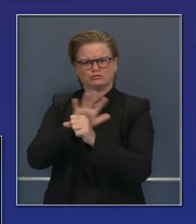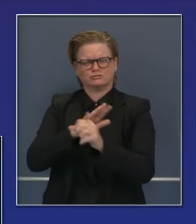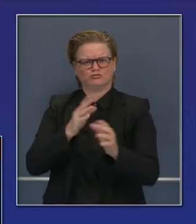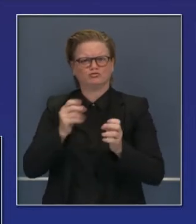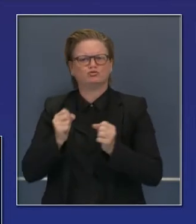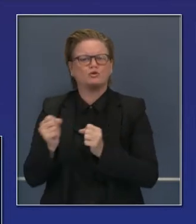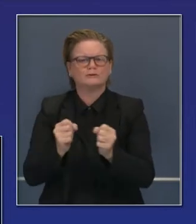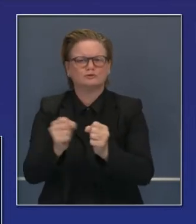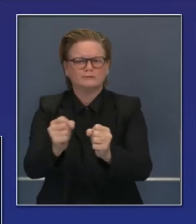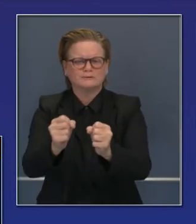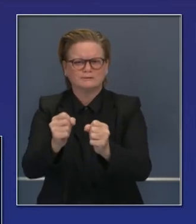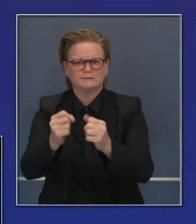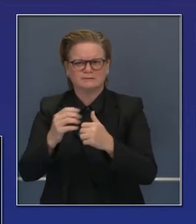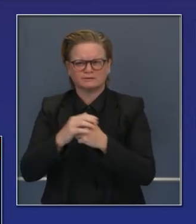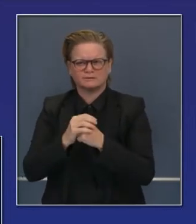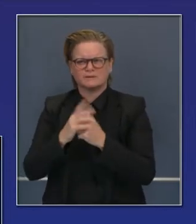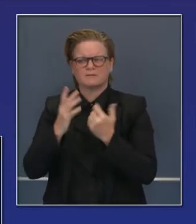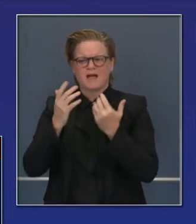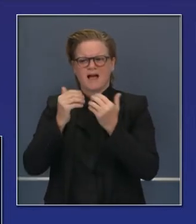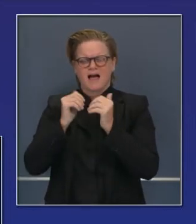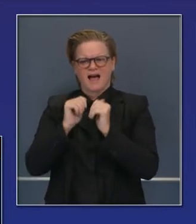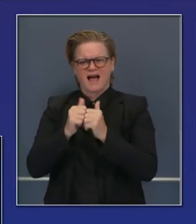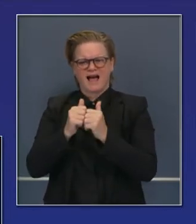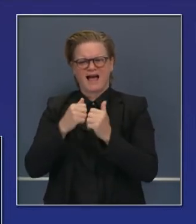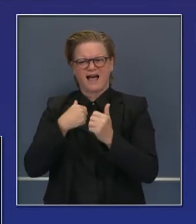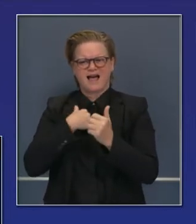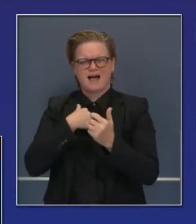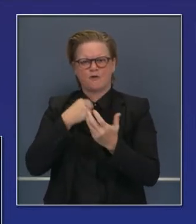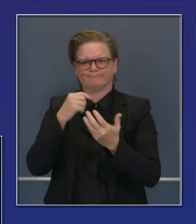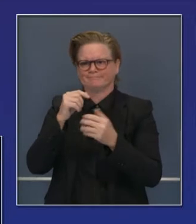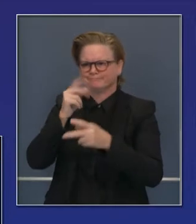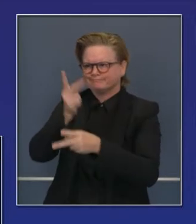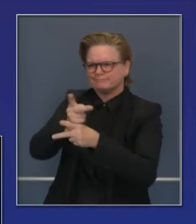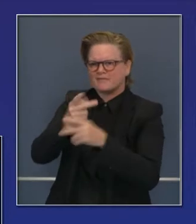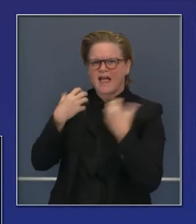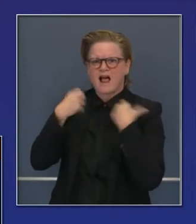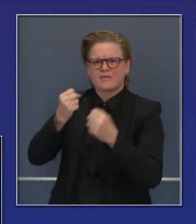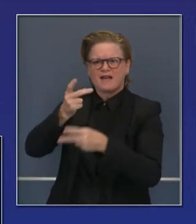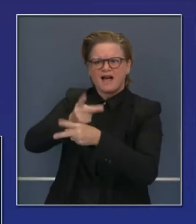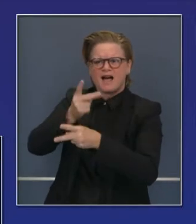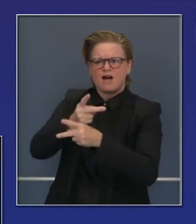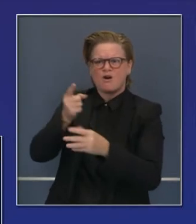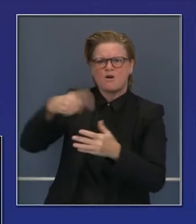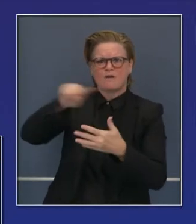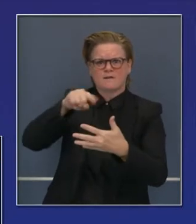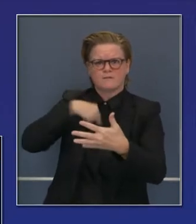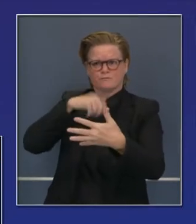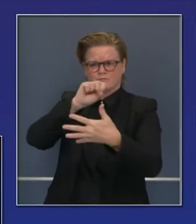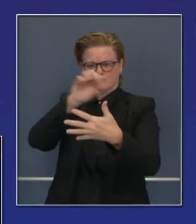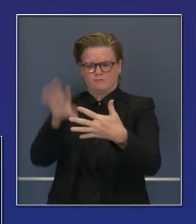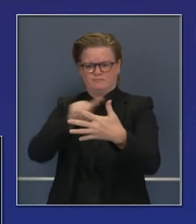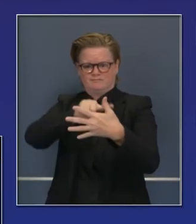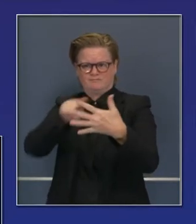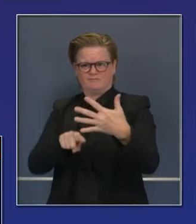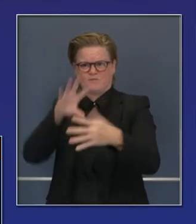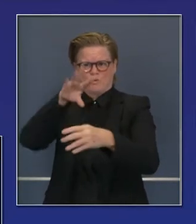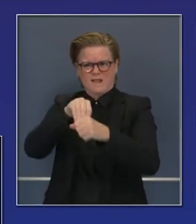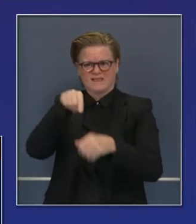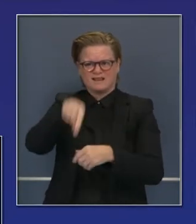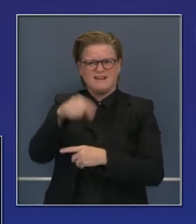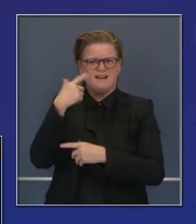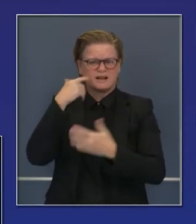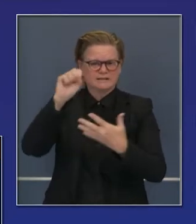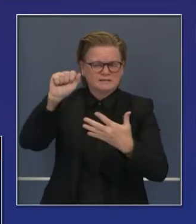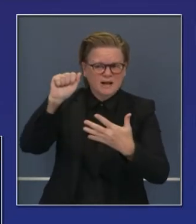definida dentro del sistema de hospitales y de entrega de servicios médicos. Definimos estas cinco regiones, norte de